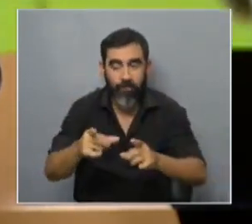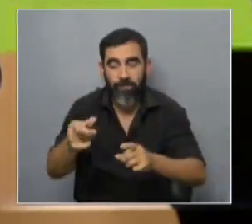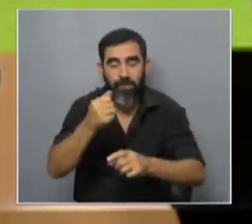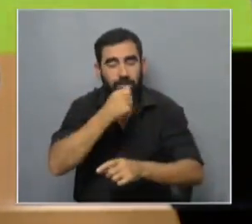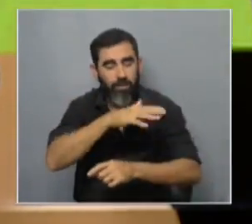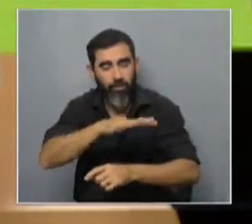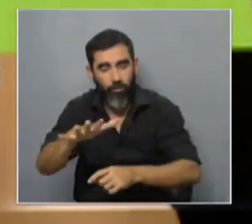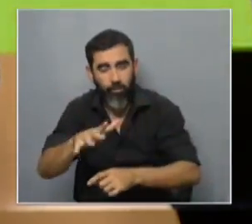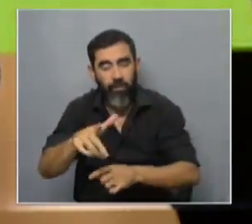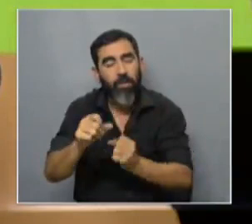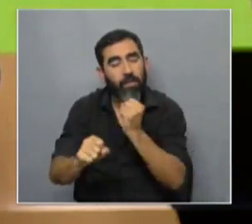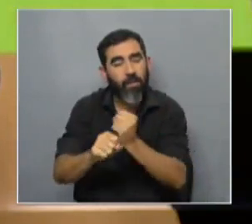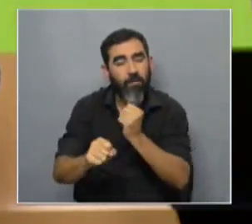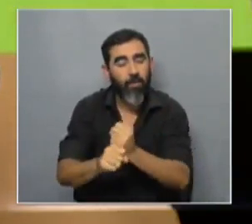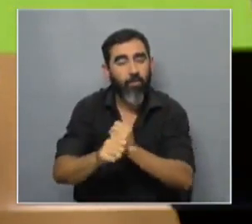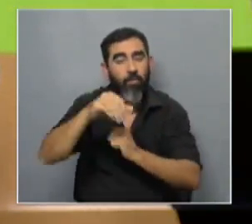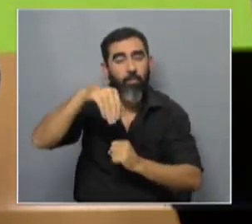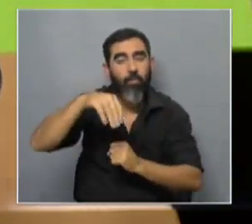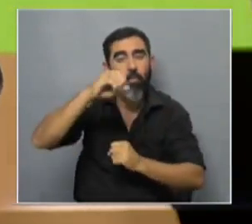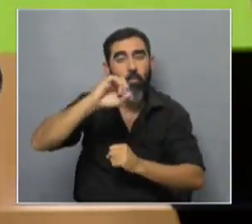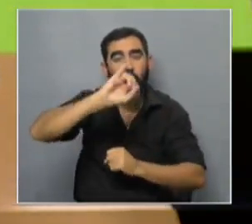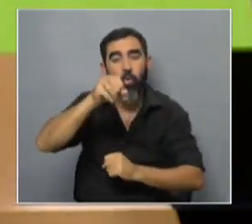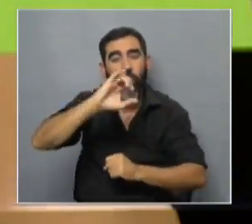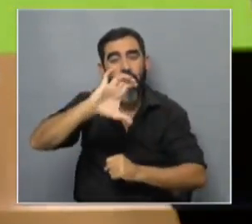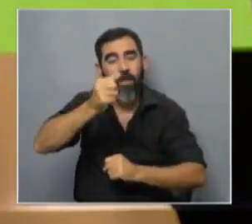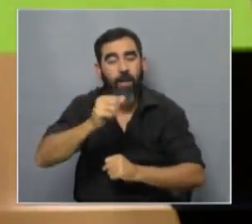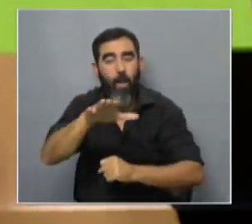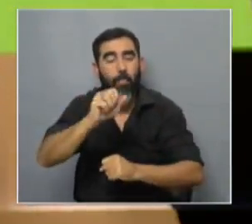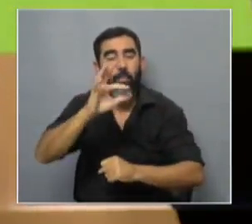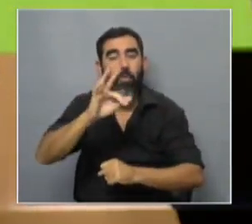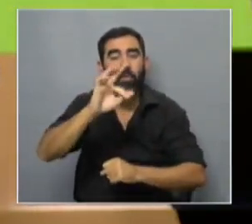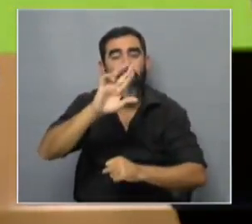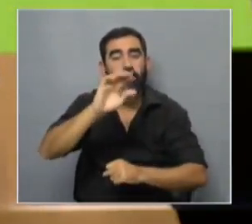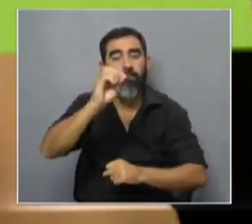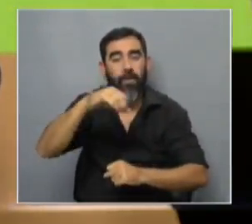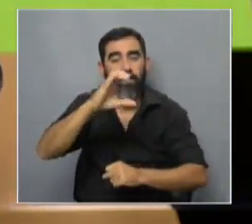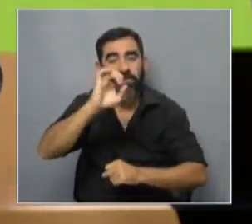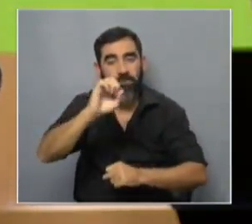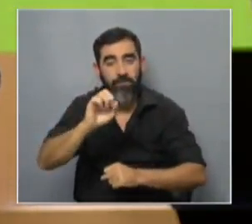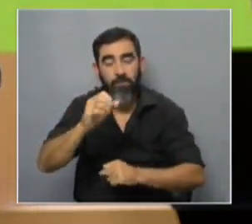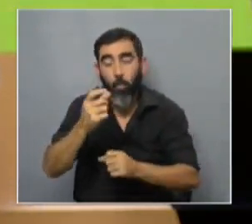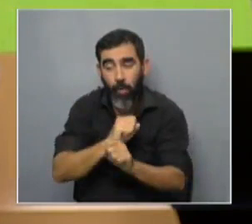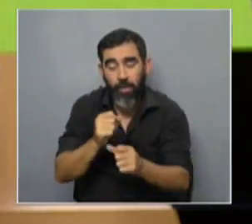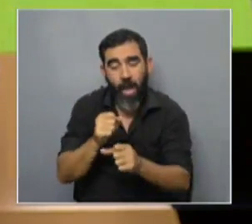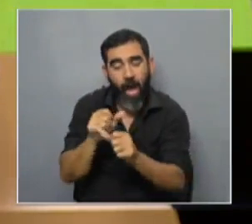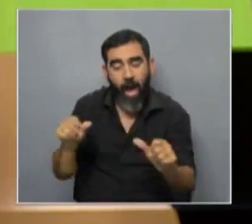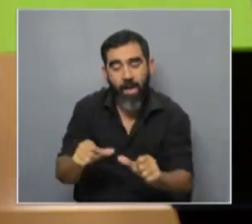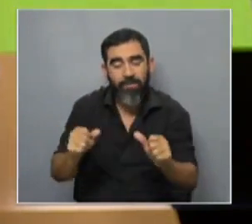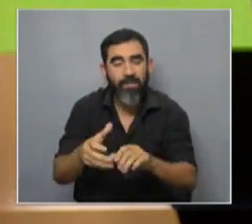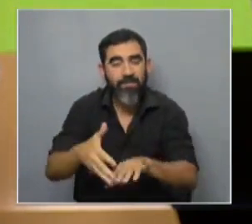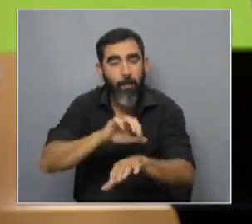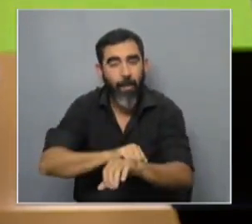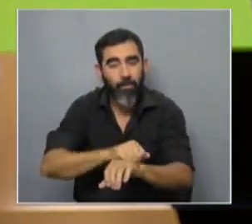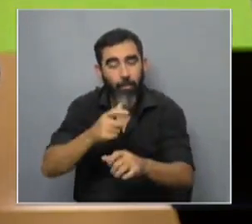historia está el trabajo de Francisco Mojica, Francis. Podría ser fabricante de zapatos, pero es científico y su curiosidad